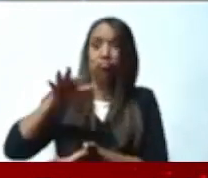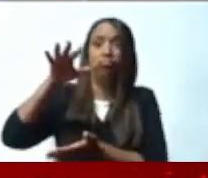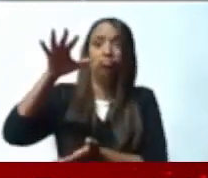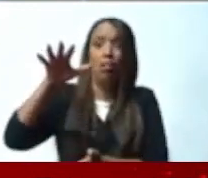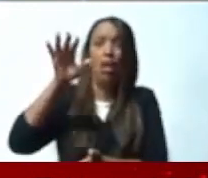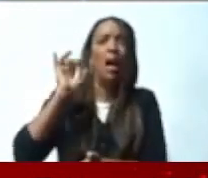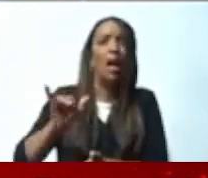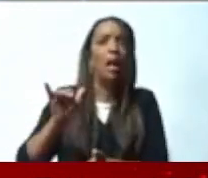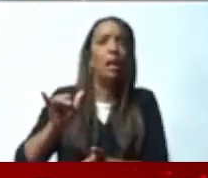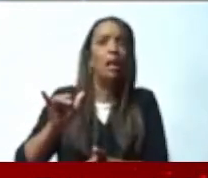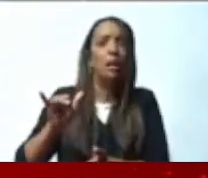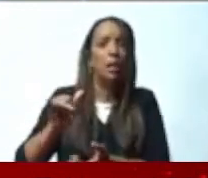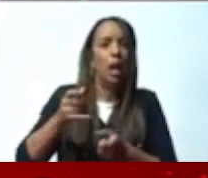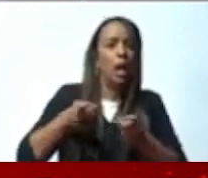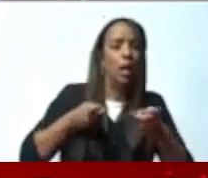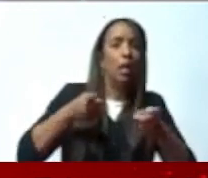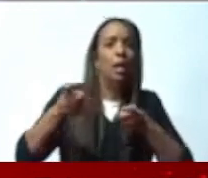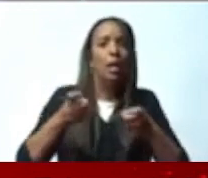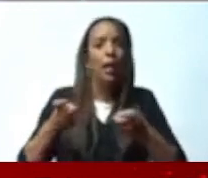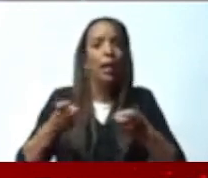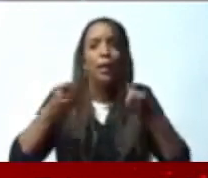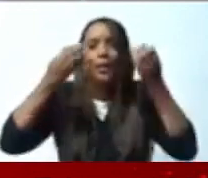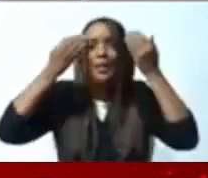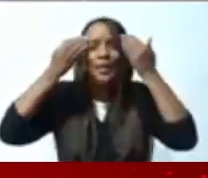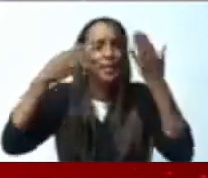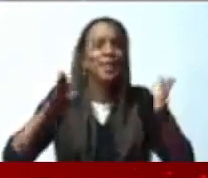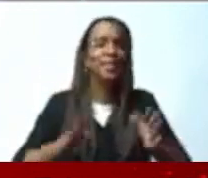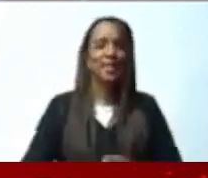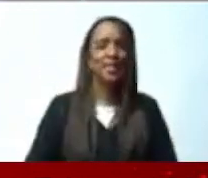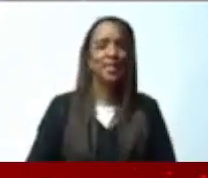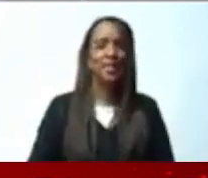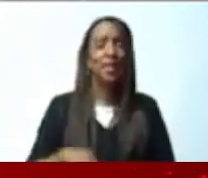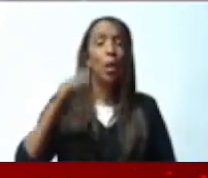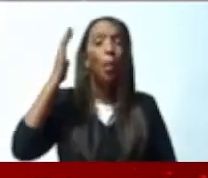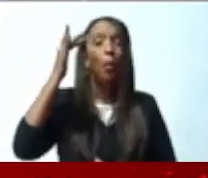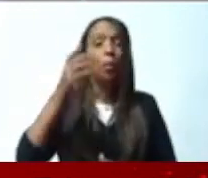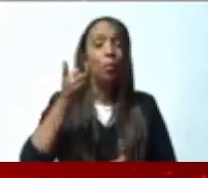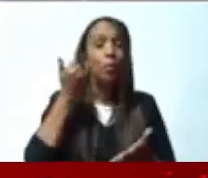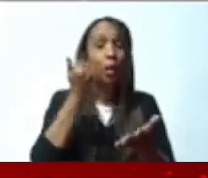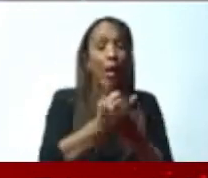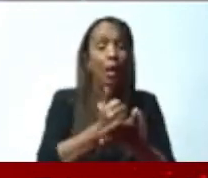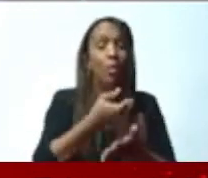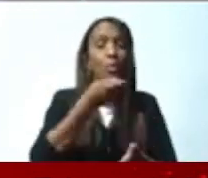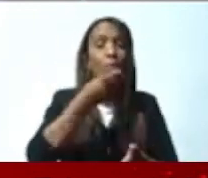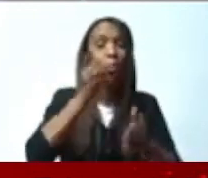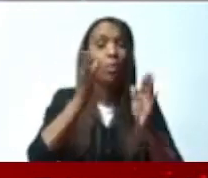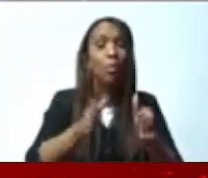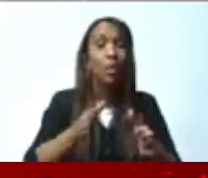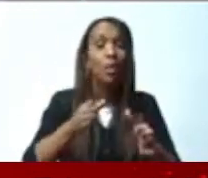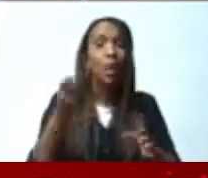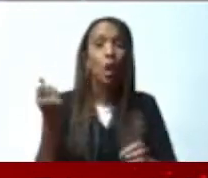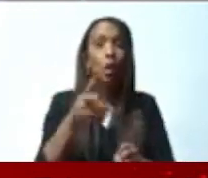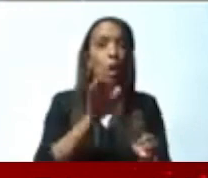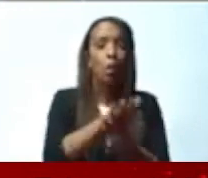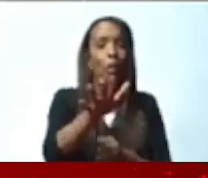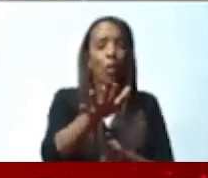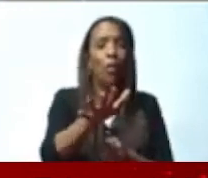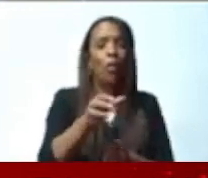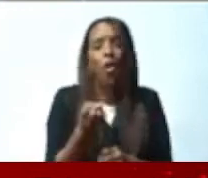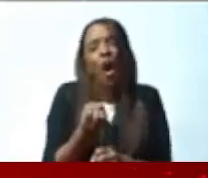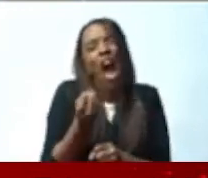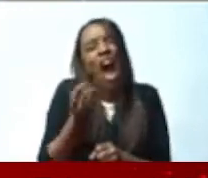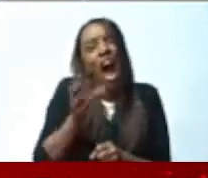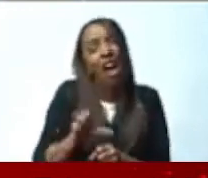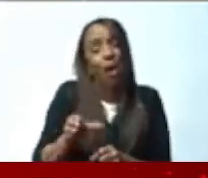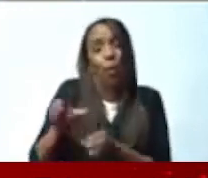para favorecer la mayoría de los dominicanos, sino para favorecer las élites políticas? Y vamos a seguir tomando préstamos para